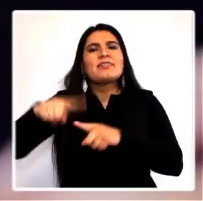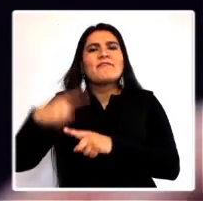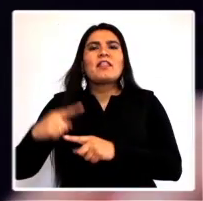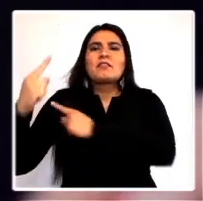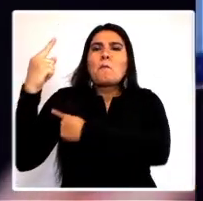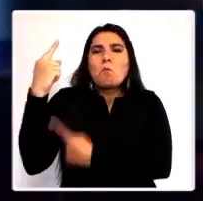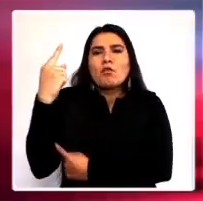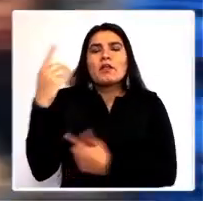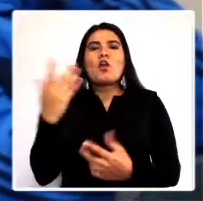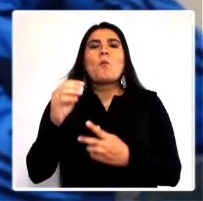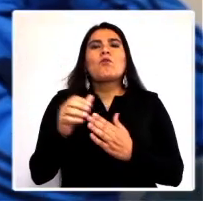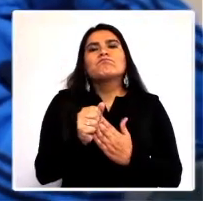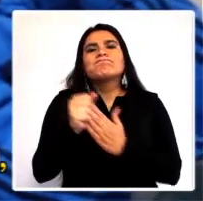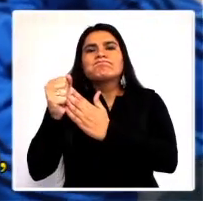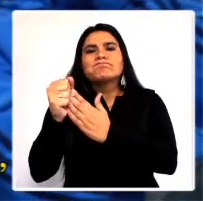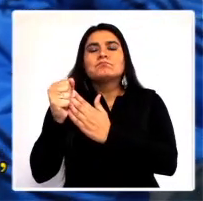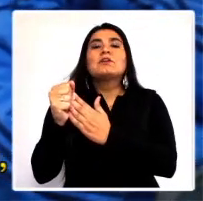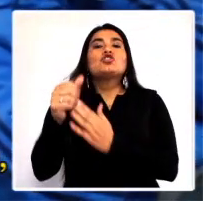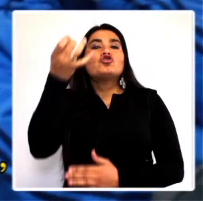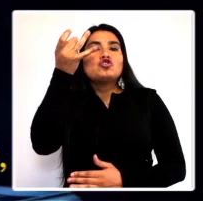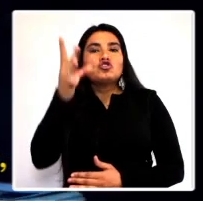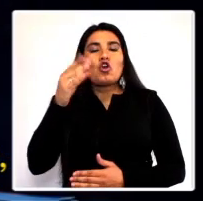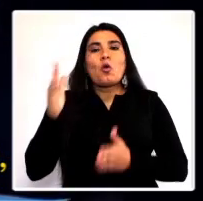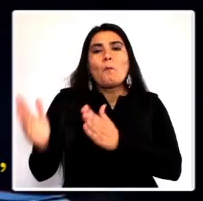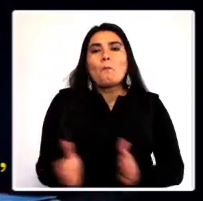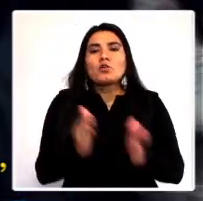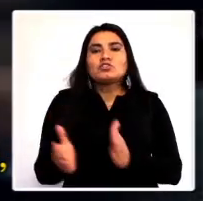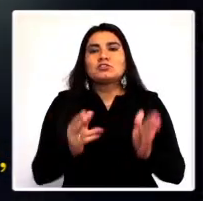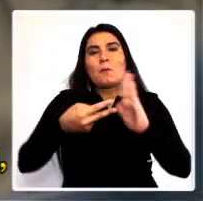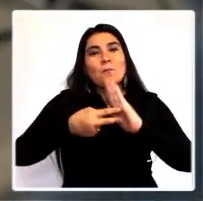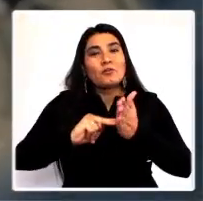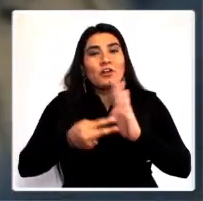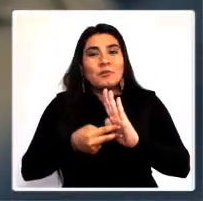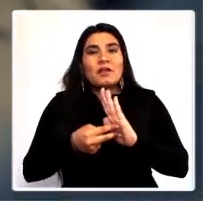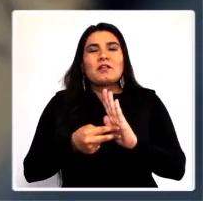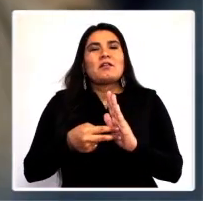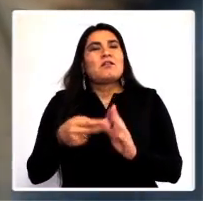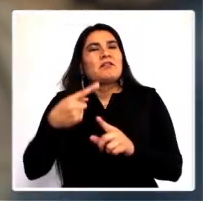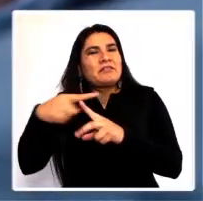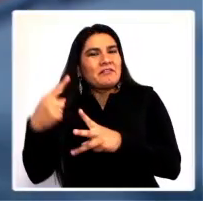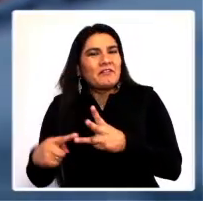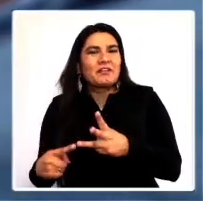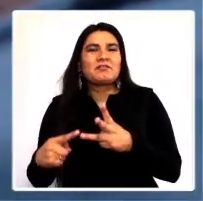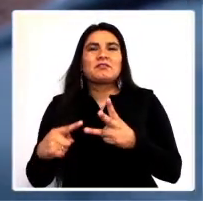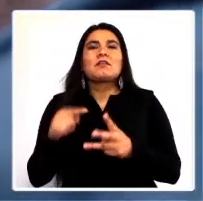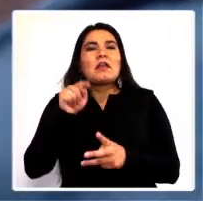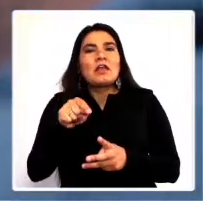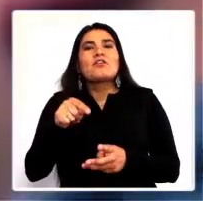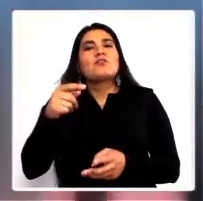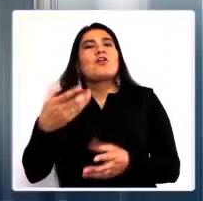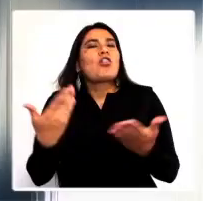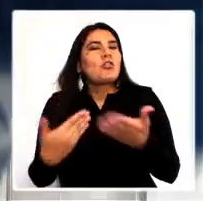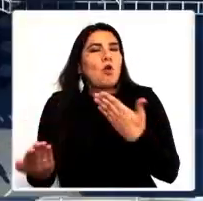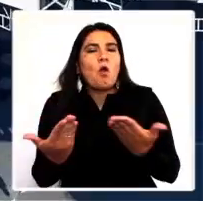estructuras de poder y de dependencia. Sólo los procesos de problematización, desideologización y concientización